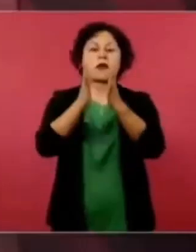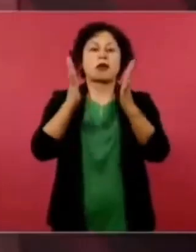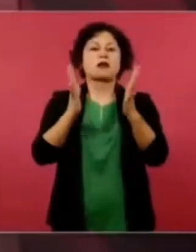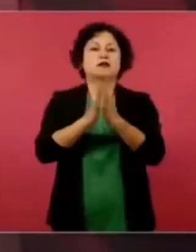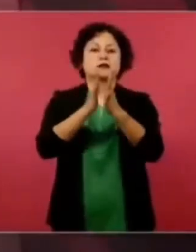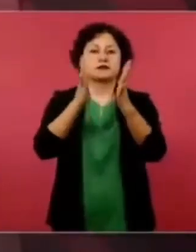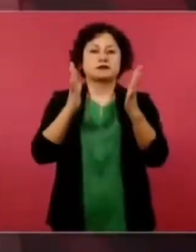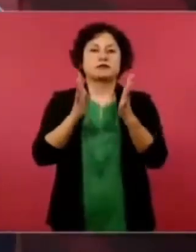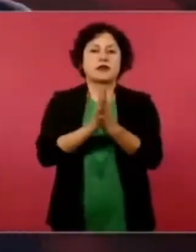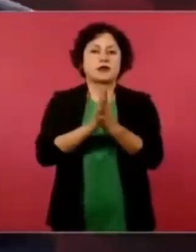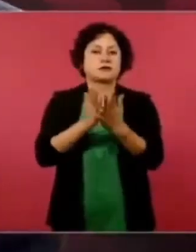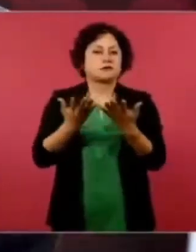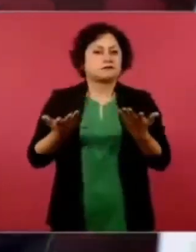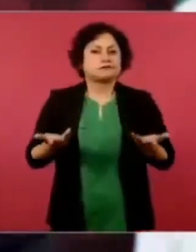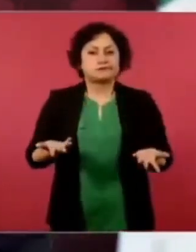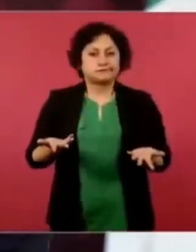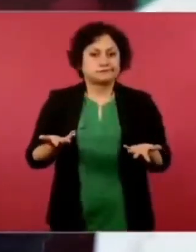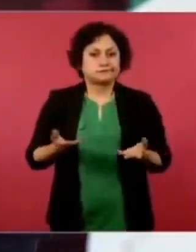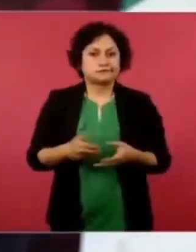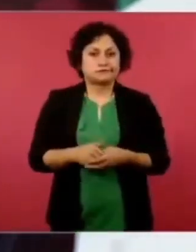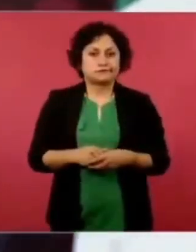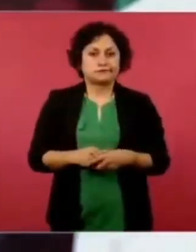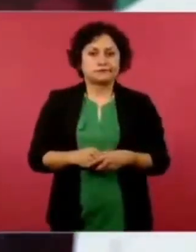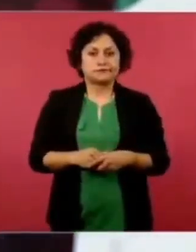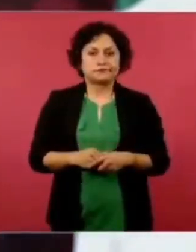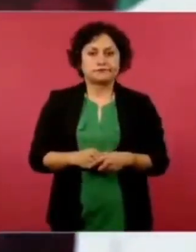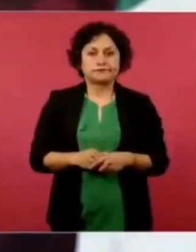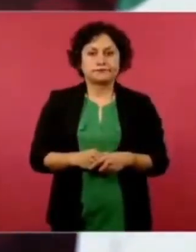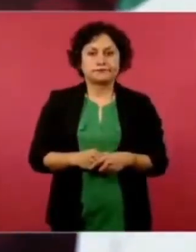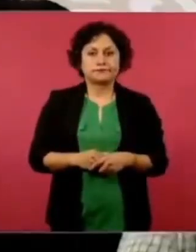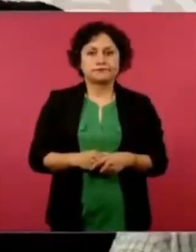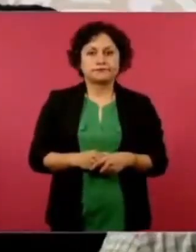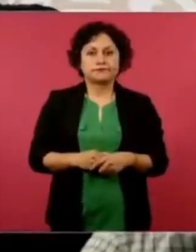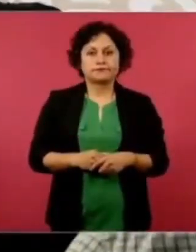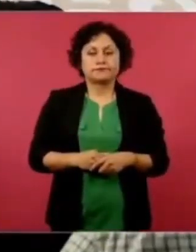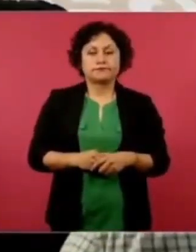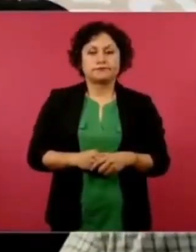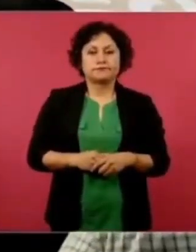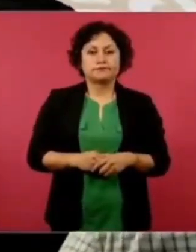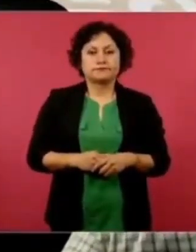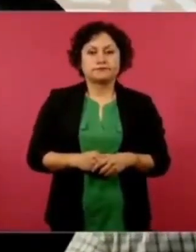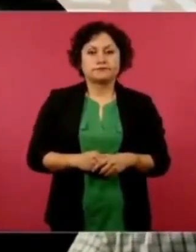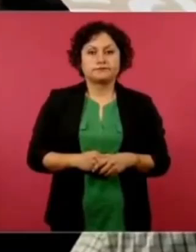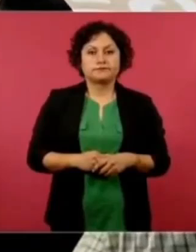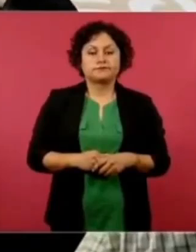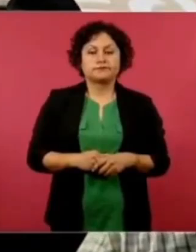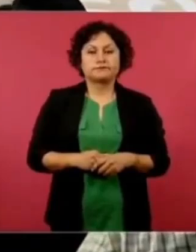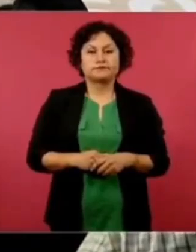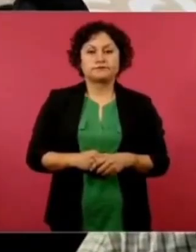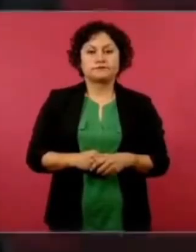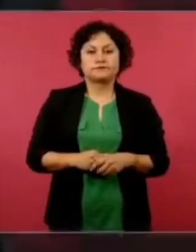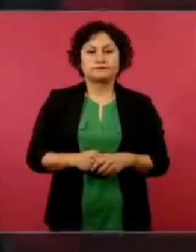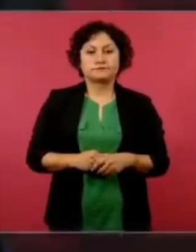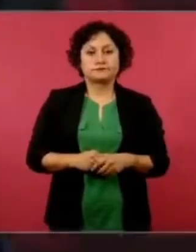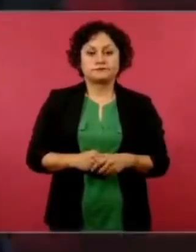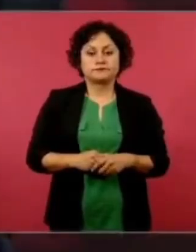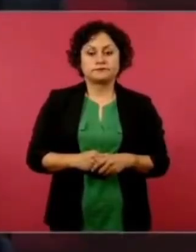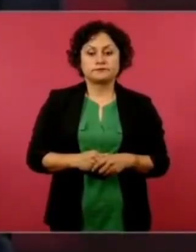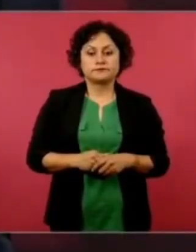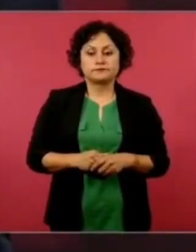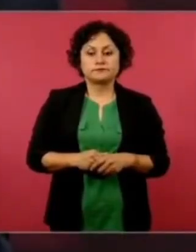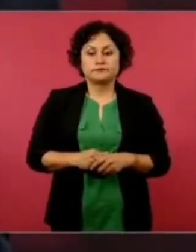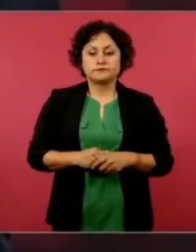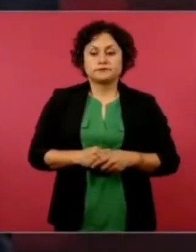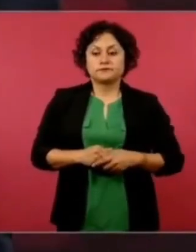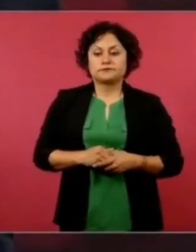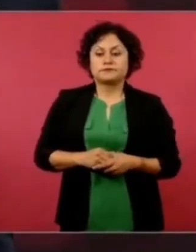de promoción o